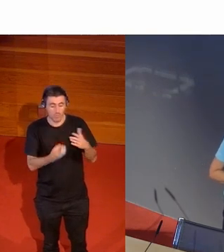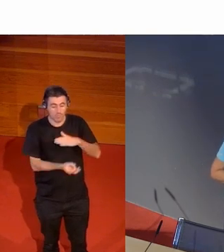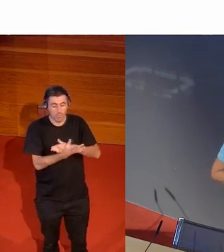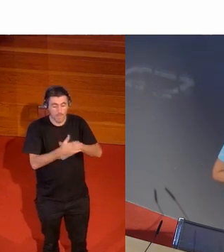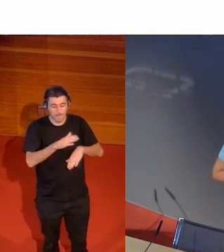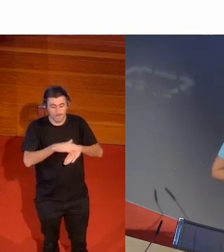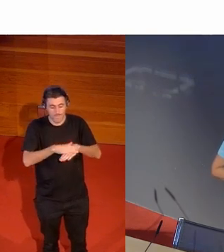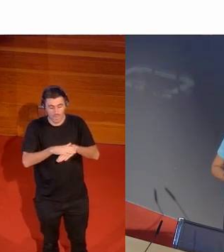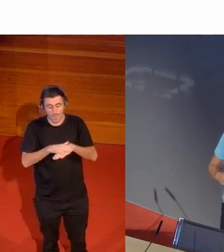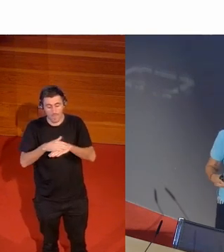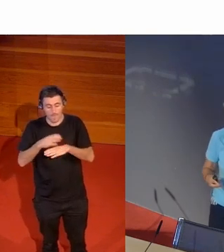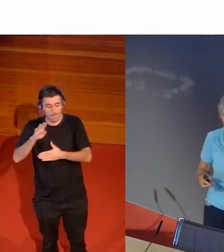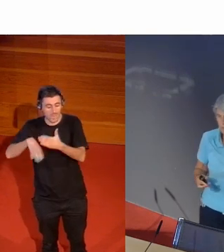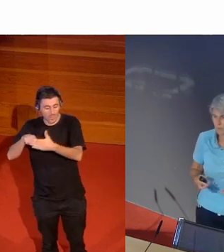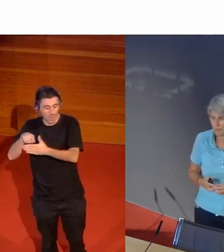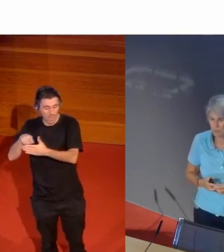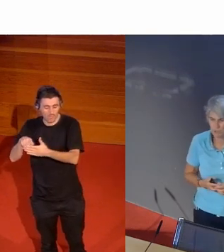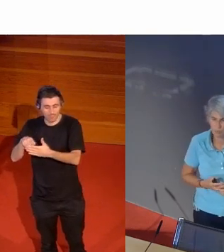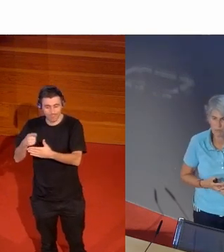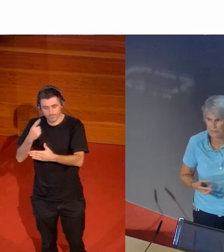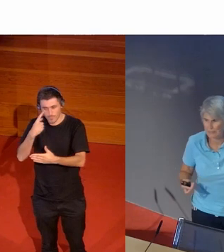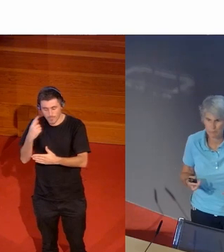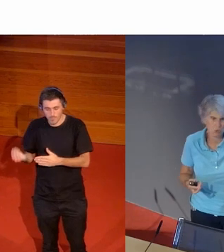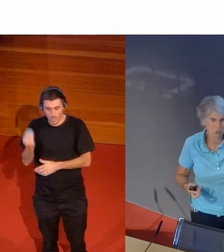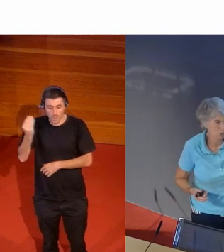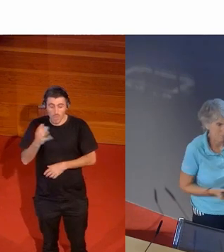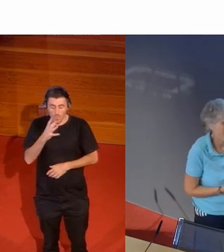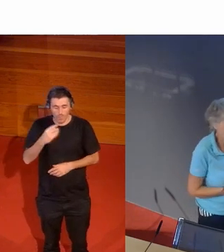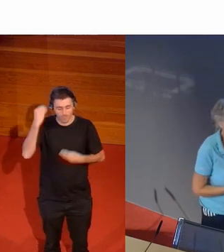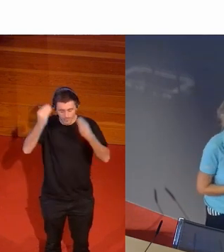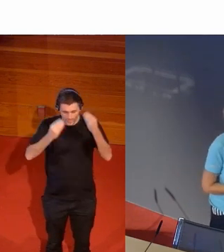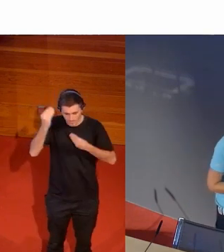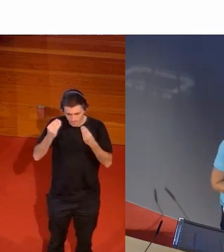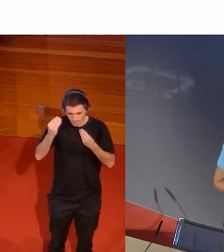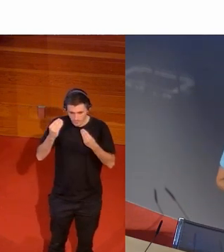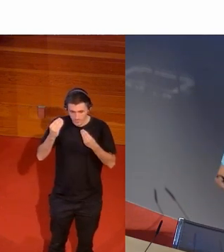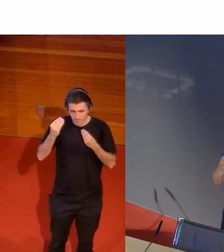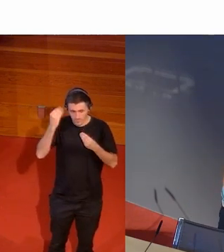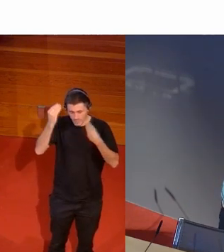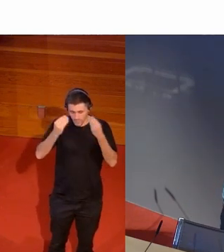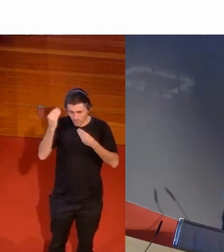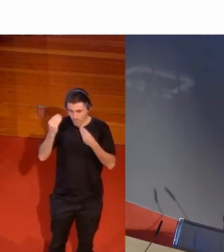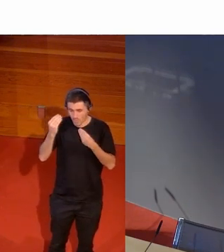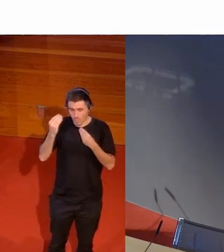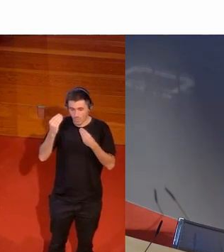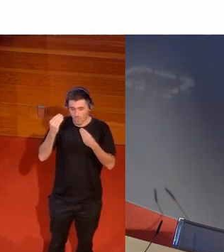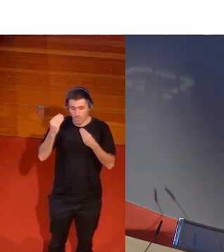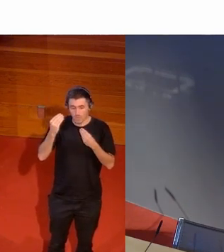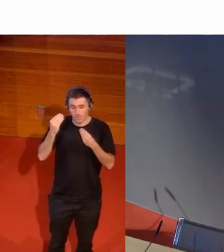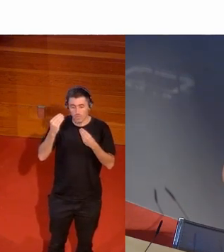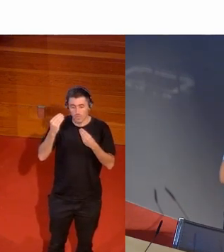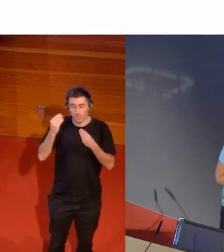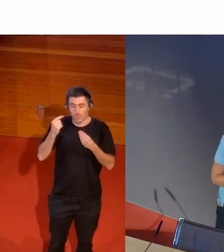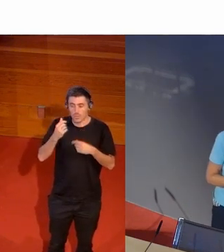desarrollo deportivo y si dijeron bueno como hacemos las subvenciones que tenemos no dan para tener un buen papel entonces profesionalizaron el deporte